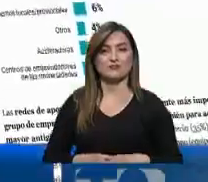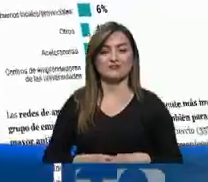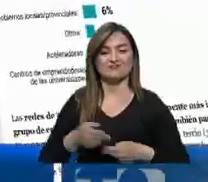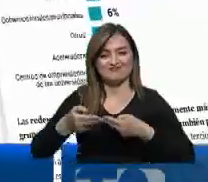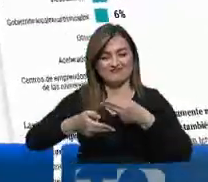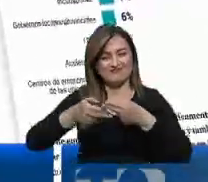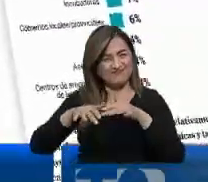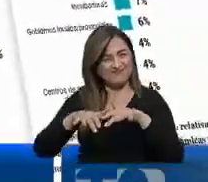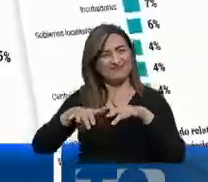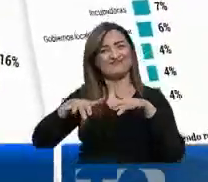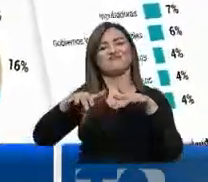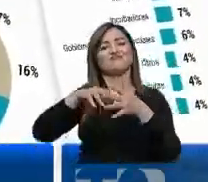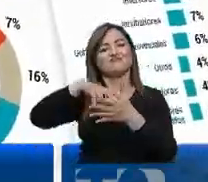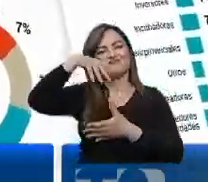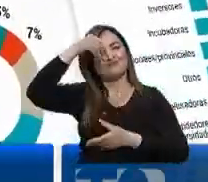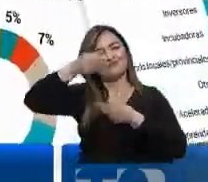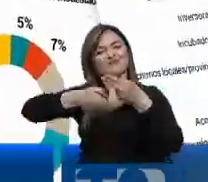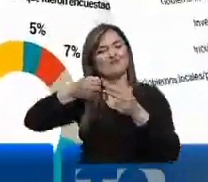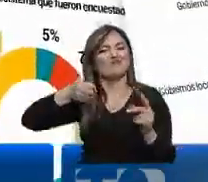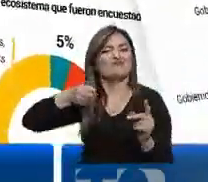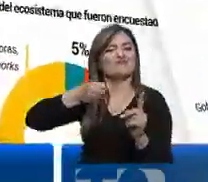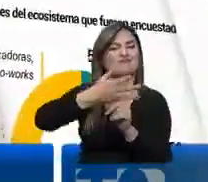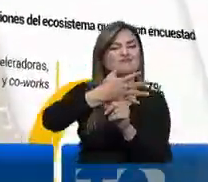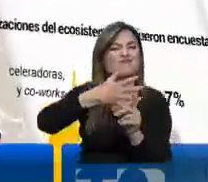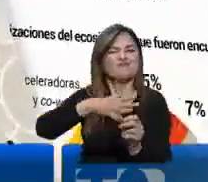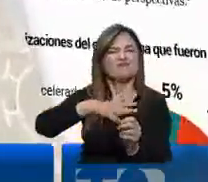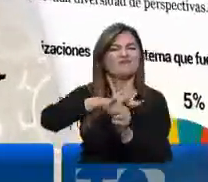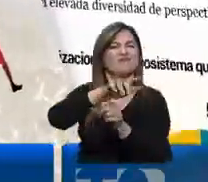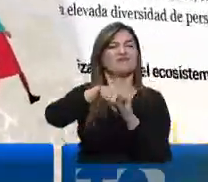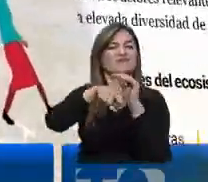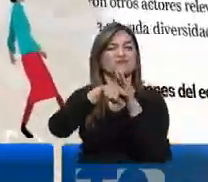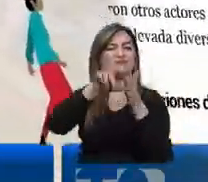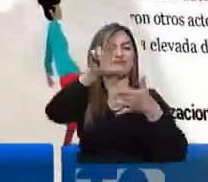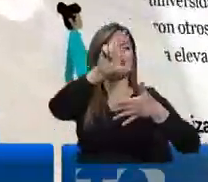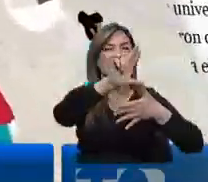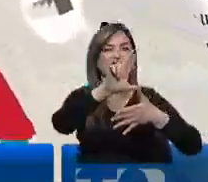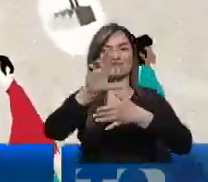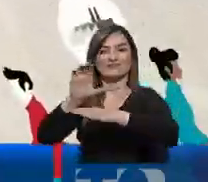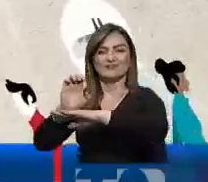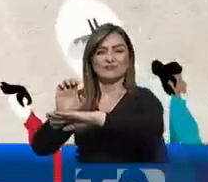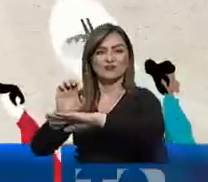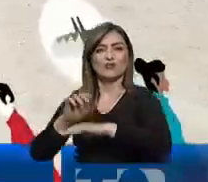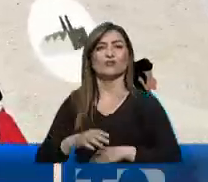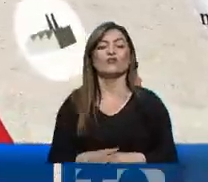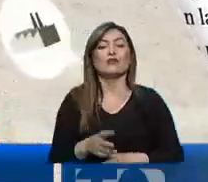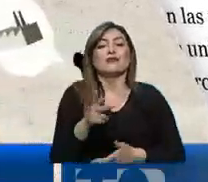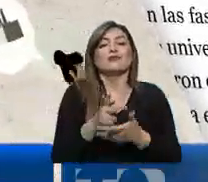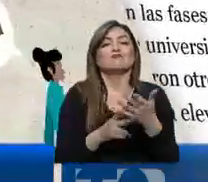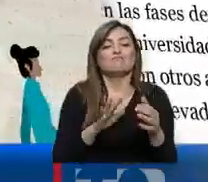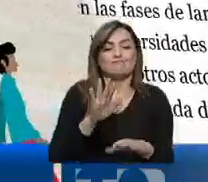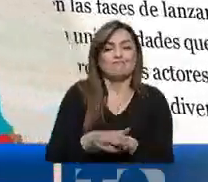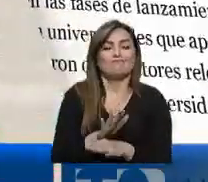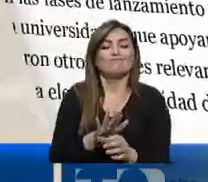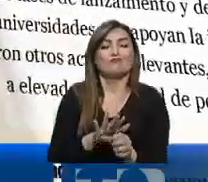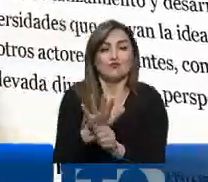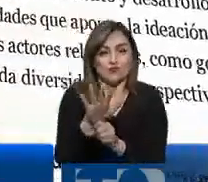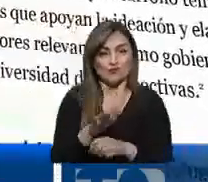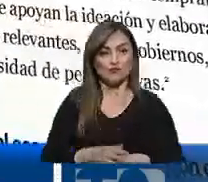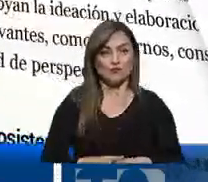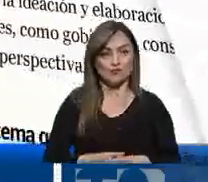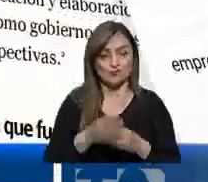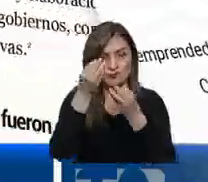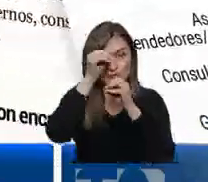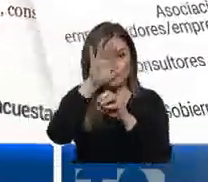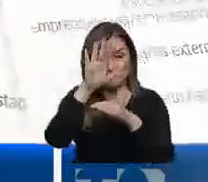de emprendimiento resultó bastante afectado no solo en América Latina, también en Ecuador, como consecuencia del COVID-19. Según los